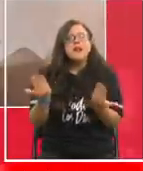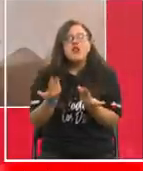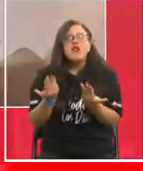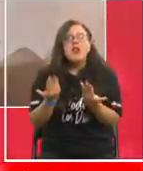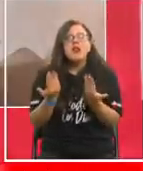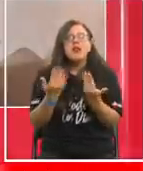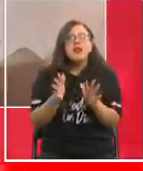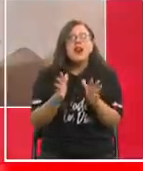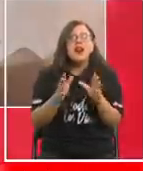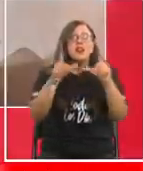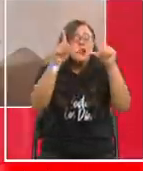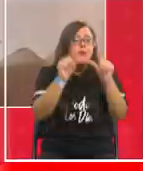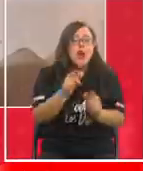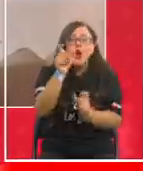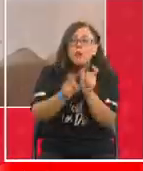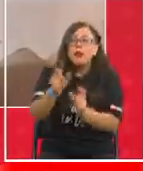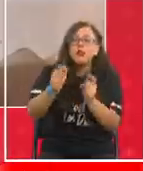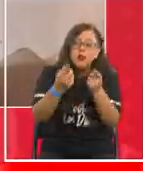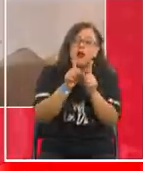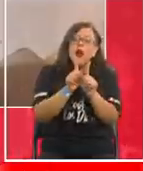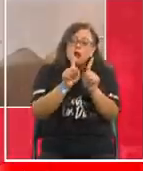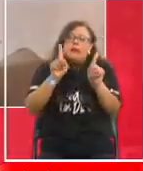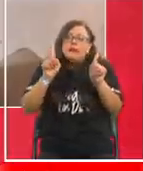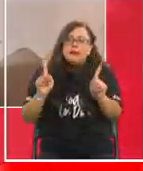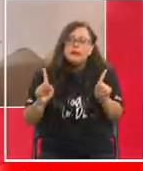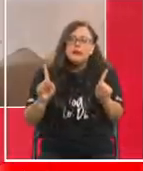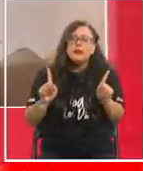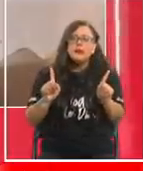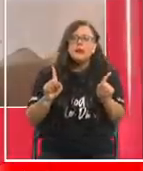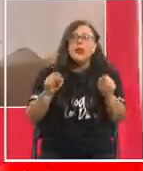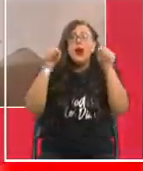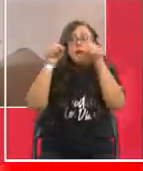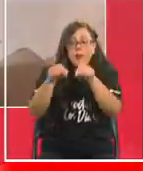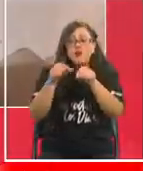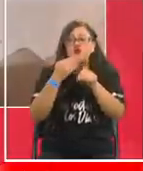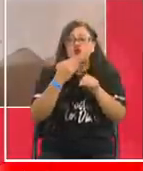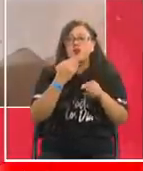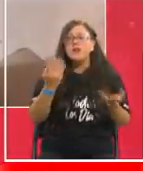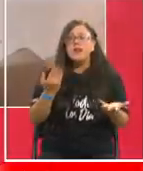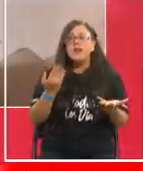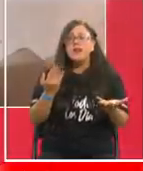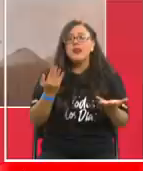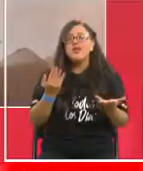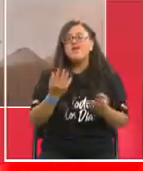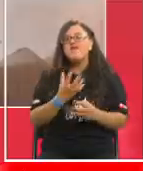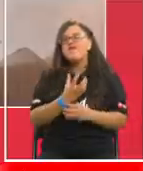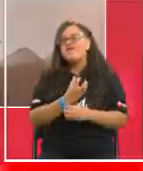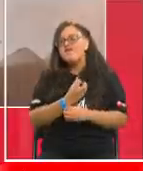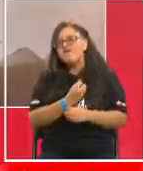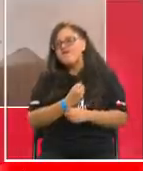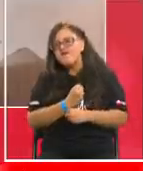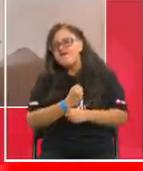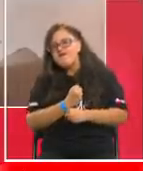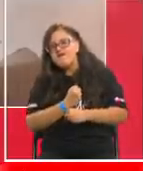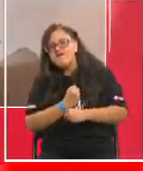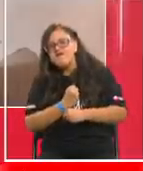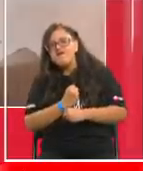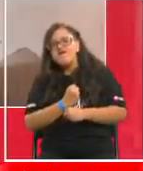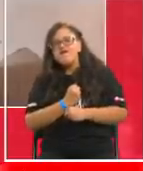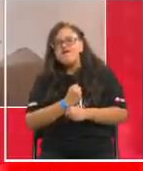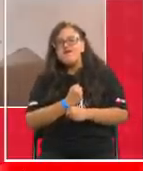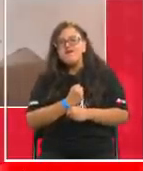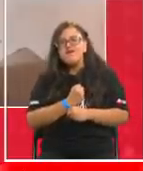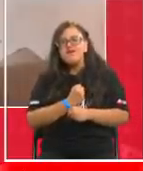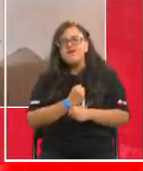con equipos reducidos, con equipos distancia. Y me imagino que eso tiene que haber significado una decepción y un golpe duro a la emoción